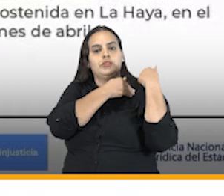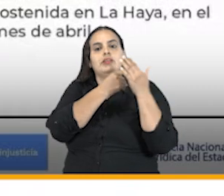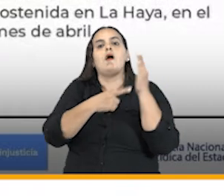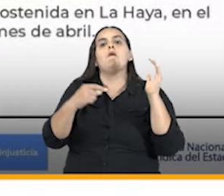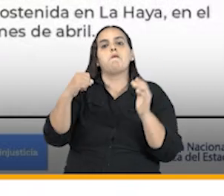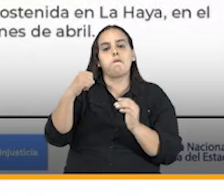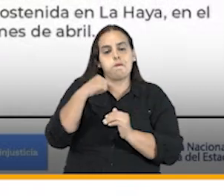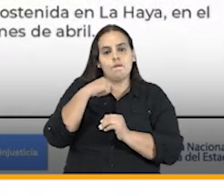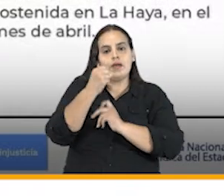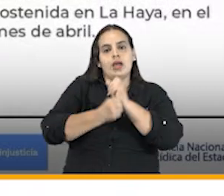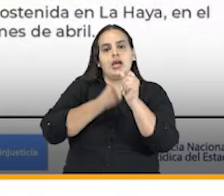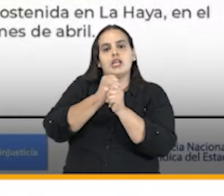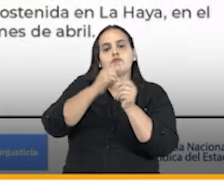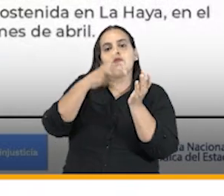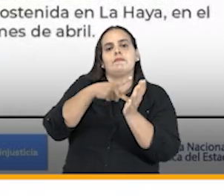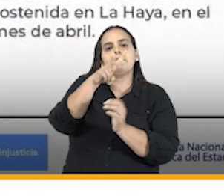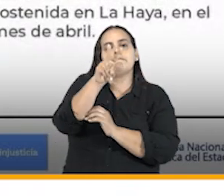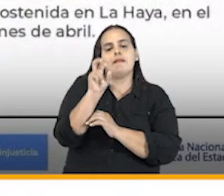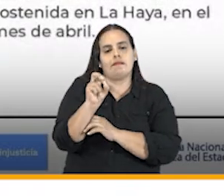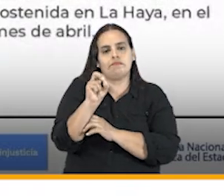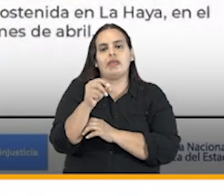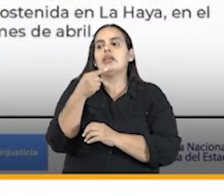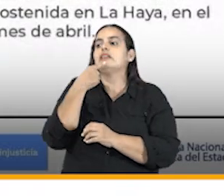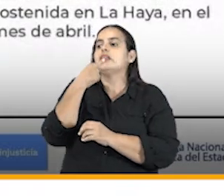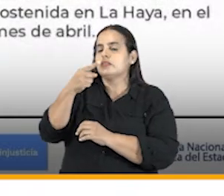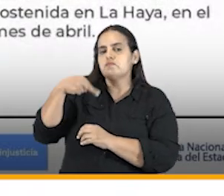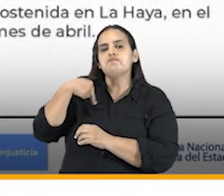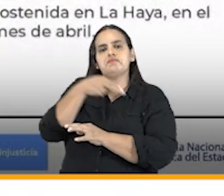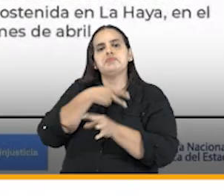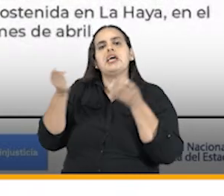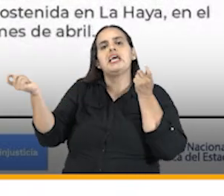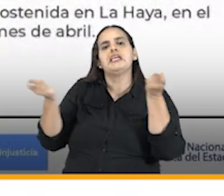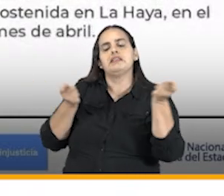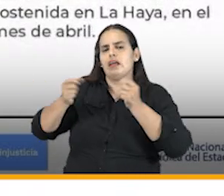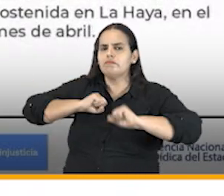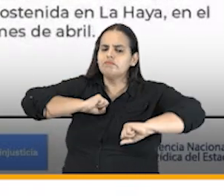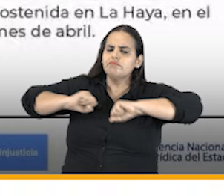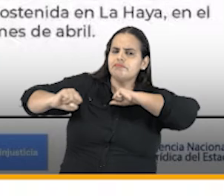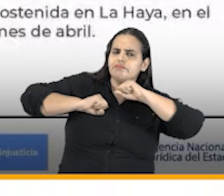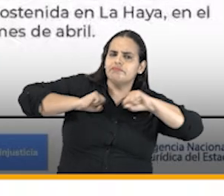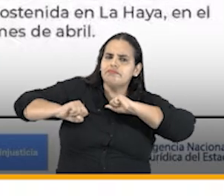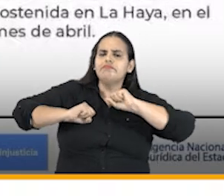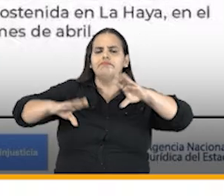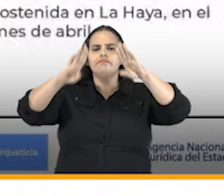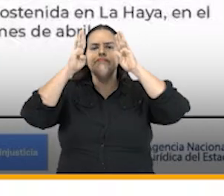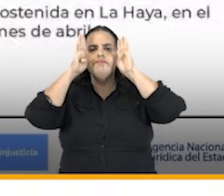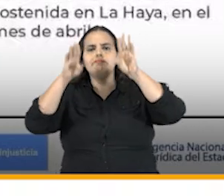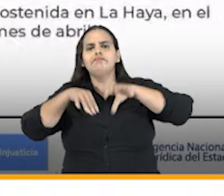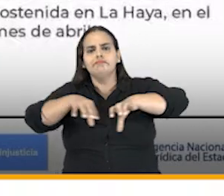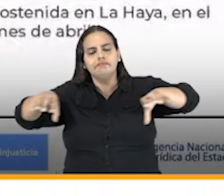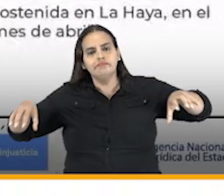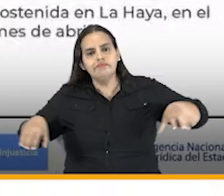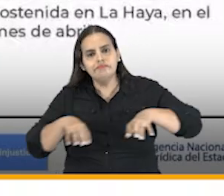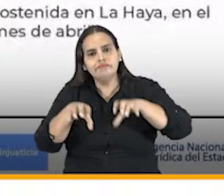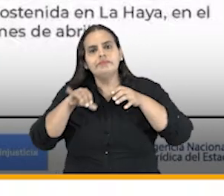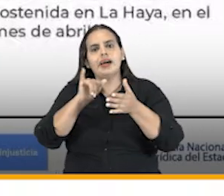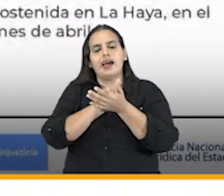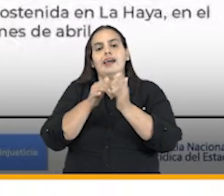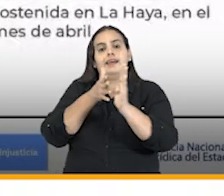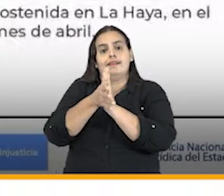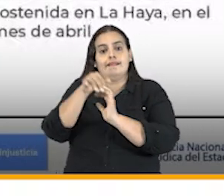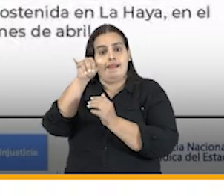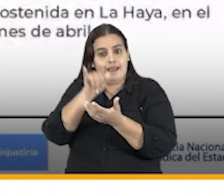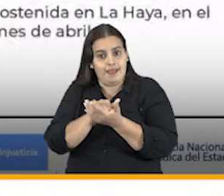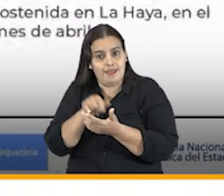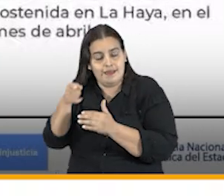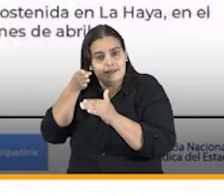durante el año 2020 decidimos tener una estrategia proactiva ante la corte penal internacional en esta fase